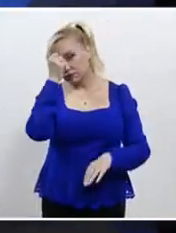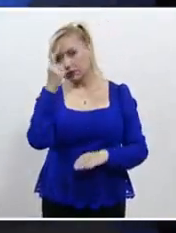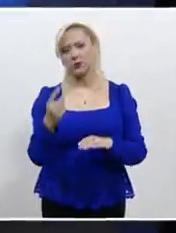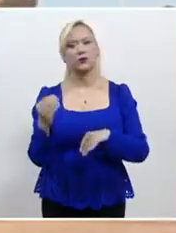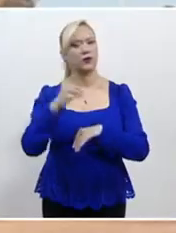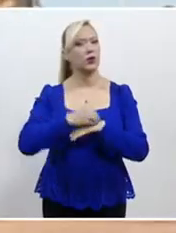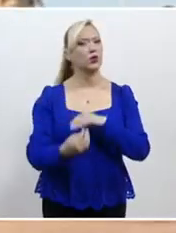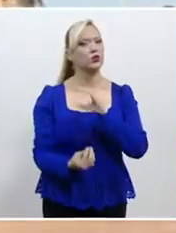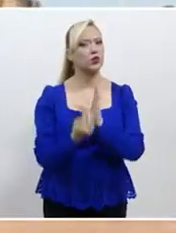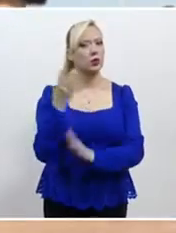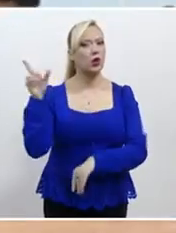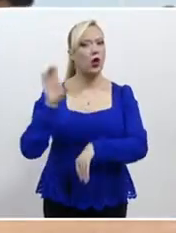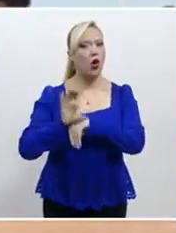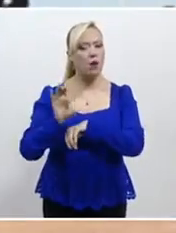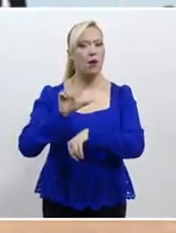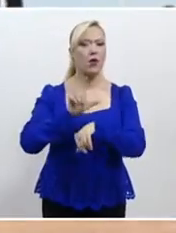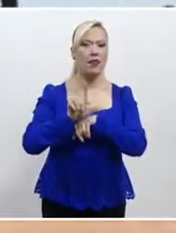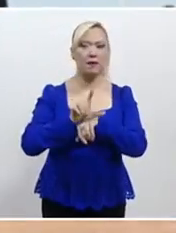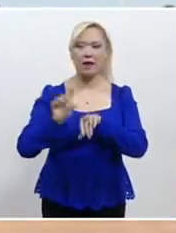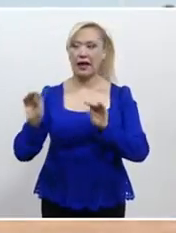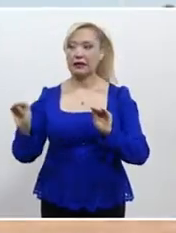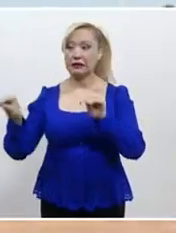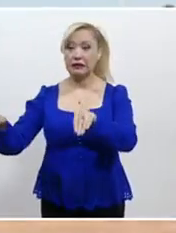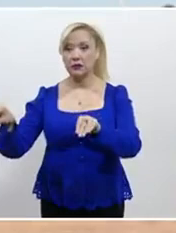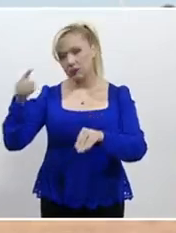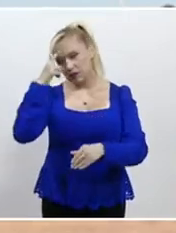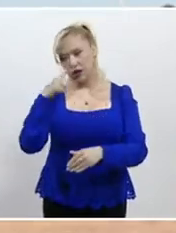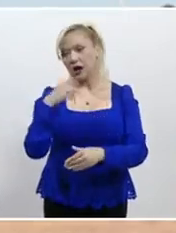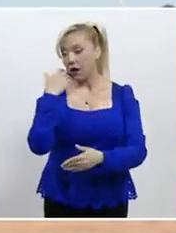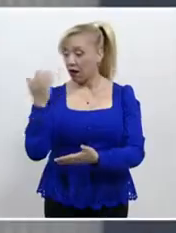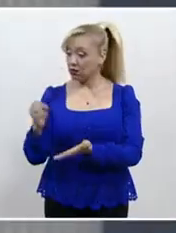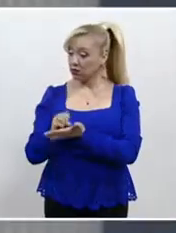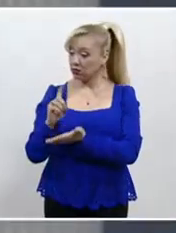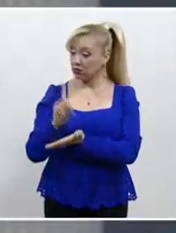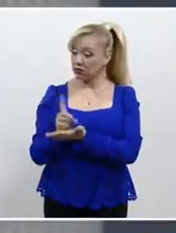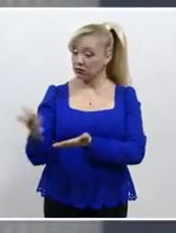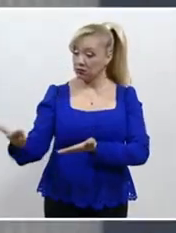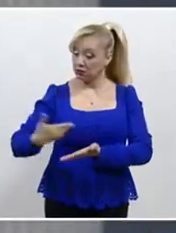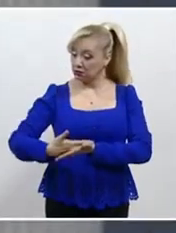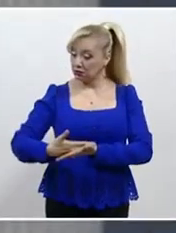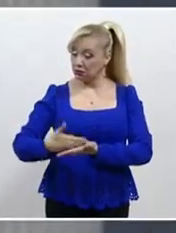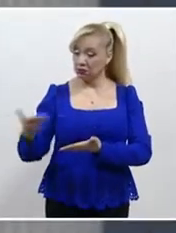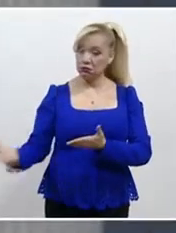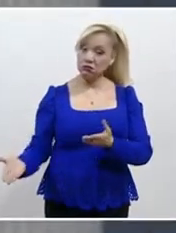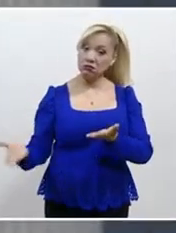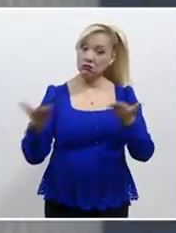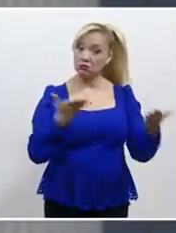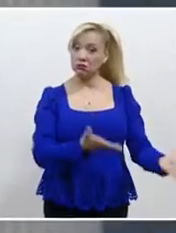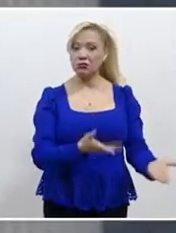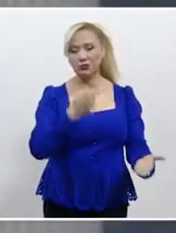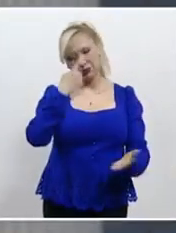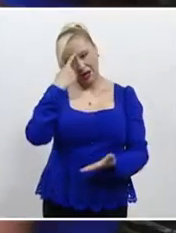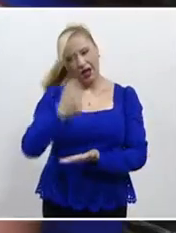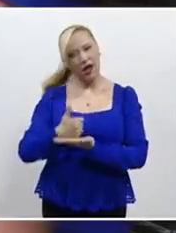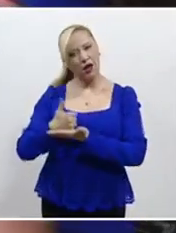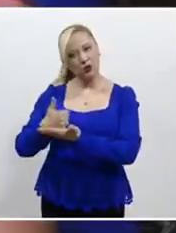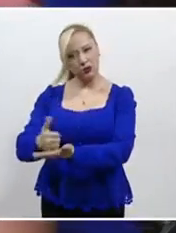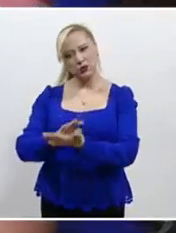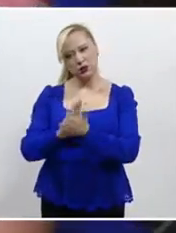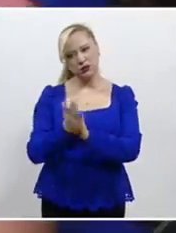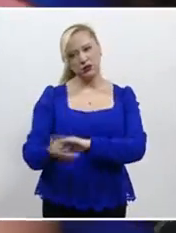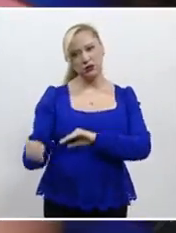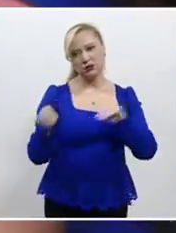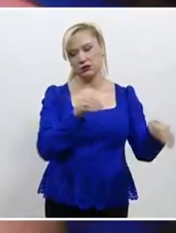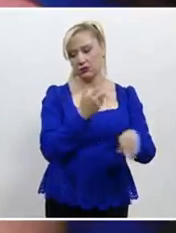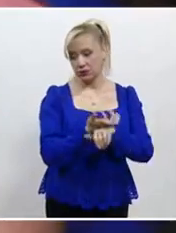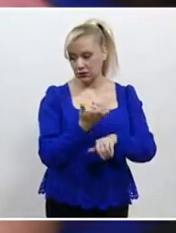de centros en Colombia y Guatemala para procesar solicitudes de migrantes donde podrán acceder a diversas vías legales para llegar al país,